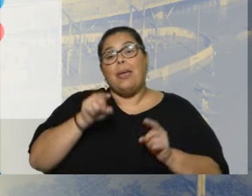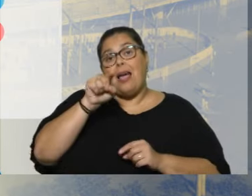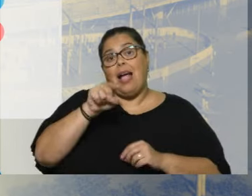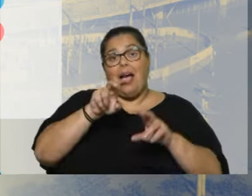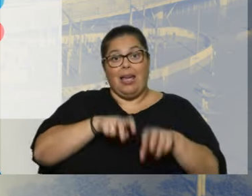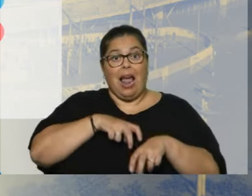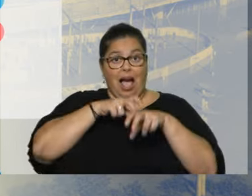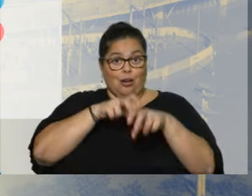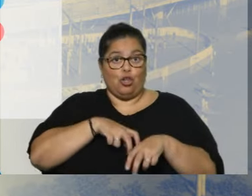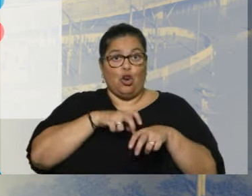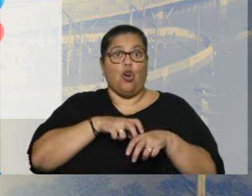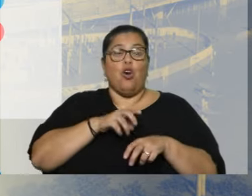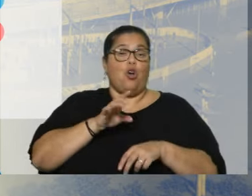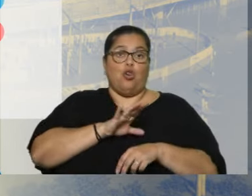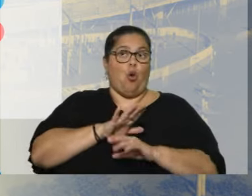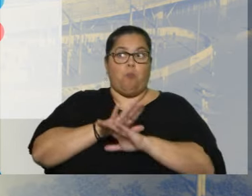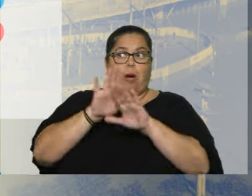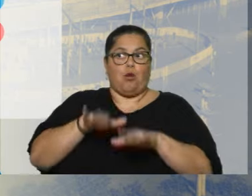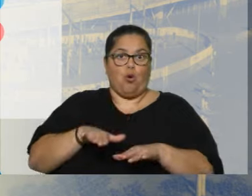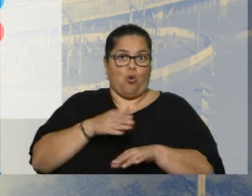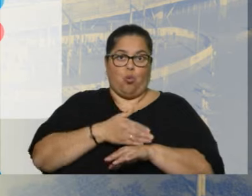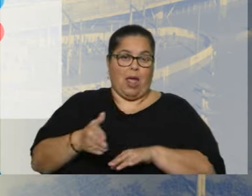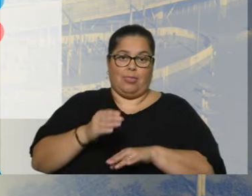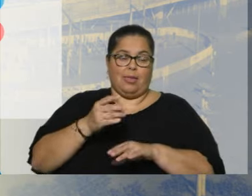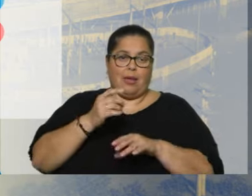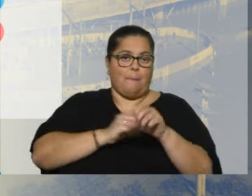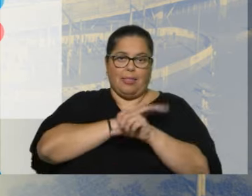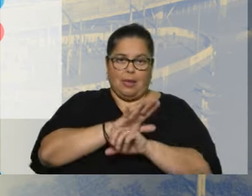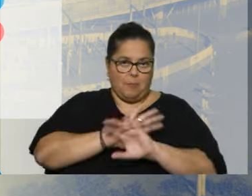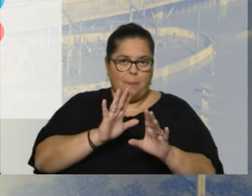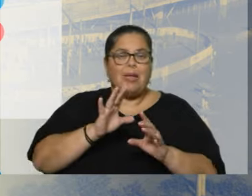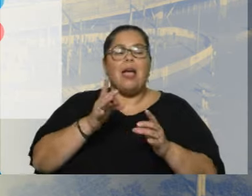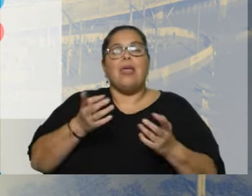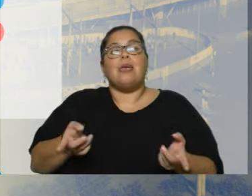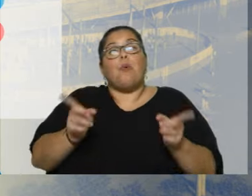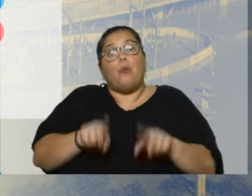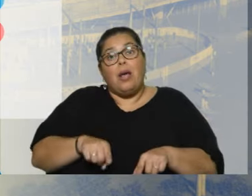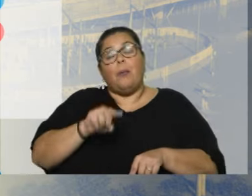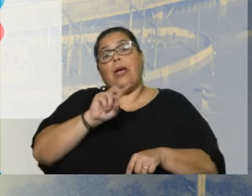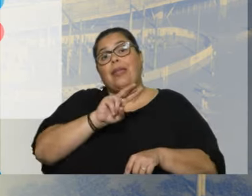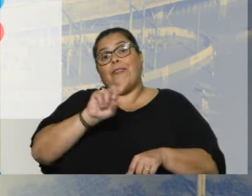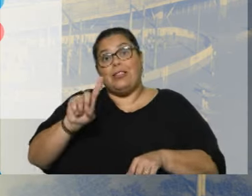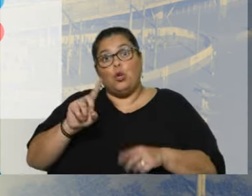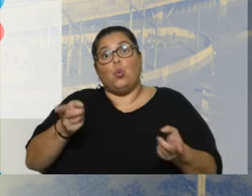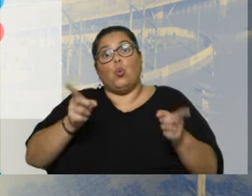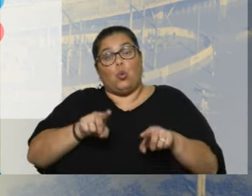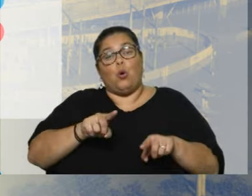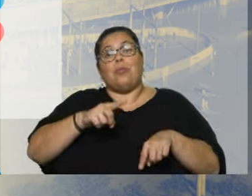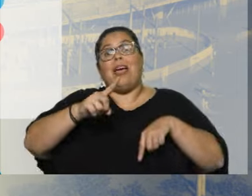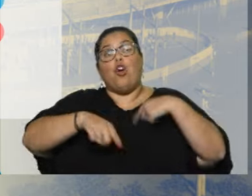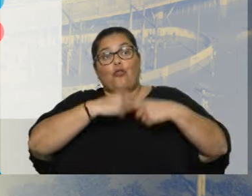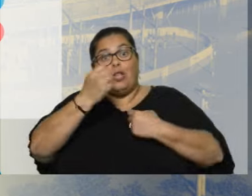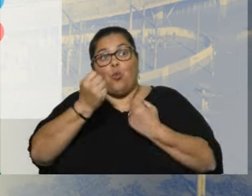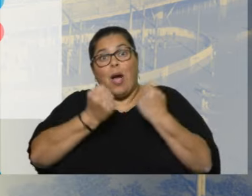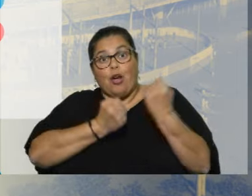se paró durante la pandemia. En 2021 viene el rebote, pospandemia, la economía de Brasil sigue creciendo en